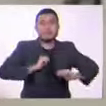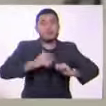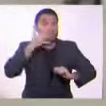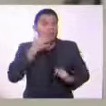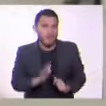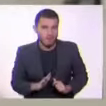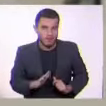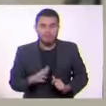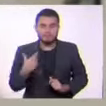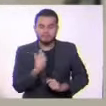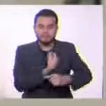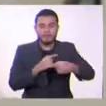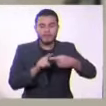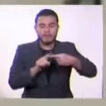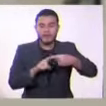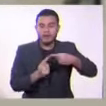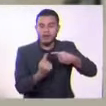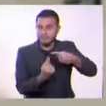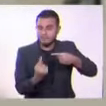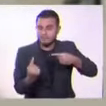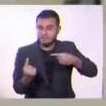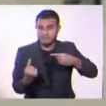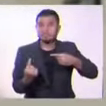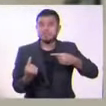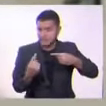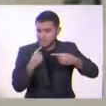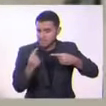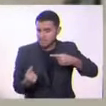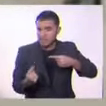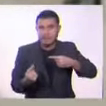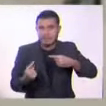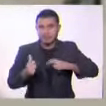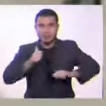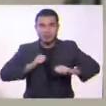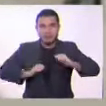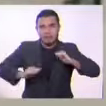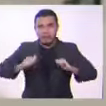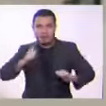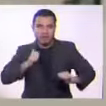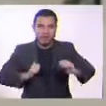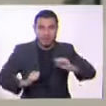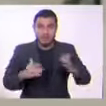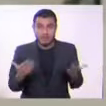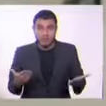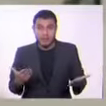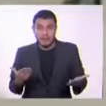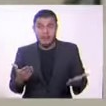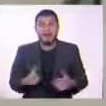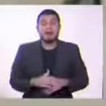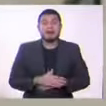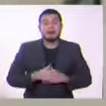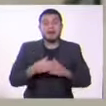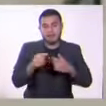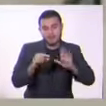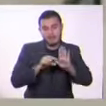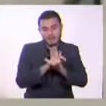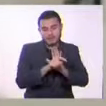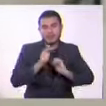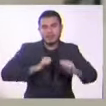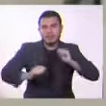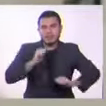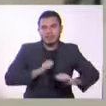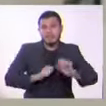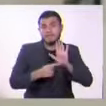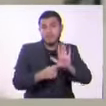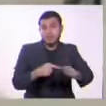lugar, encontramos a los personajes, quienes dan vida al guión teatral. Se caracterizan por representar una